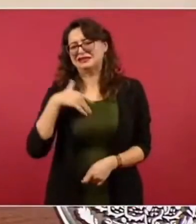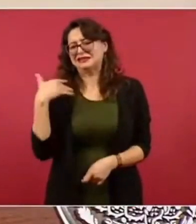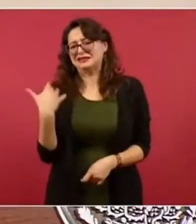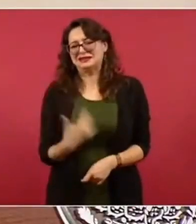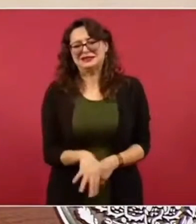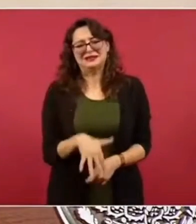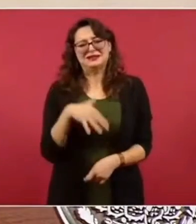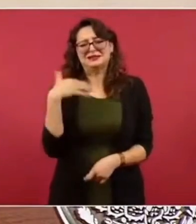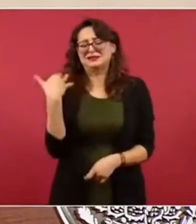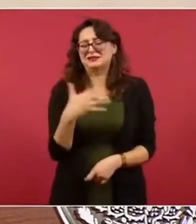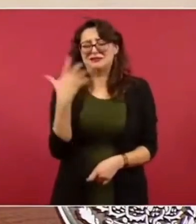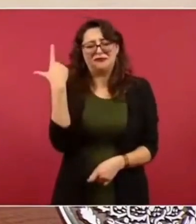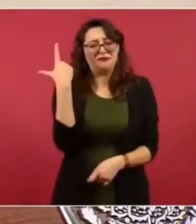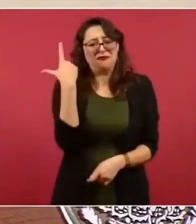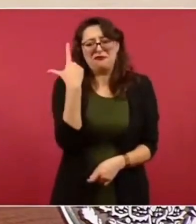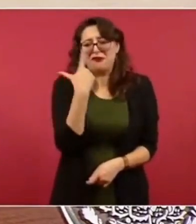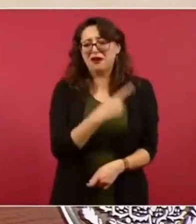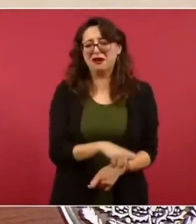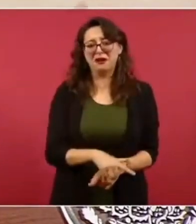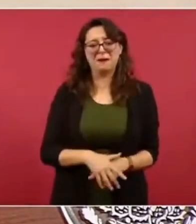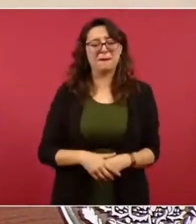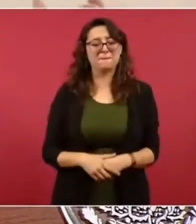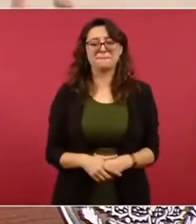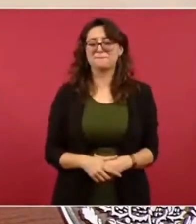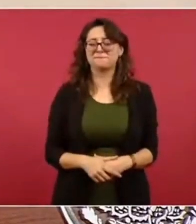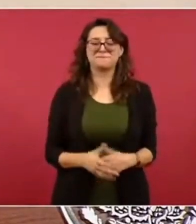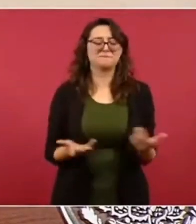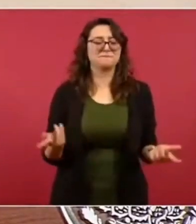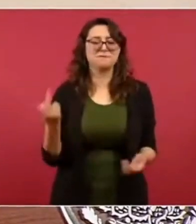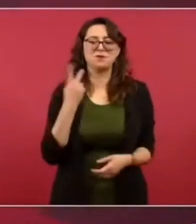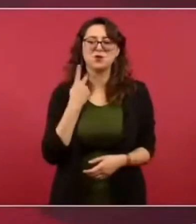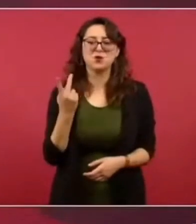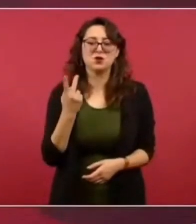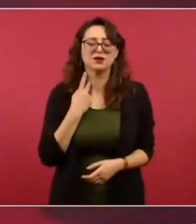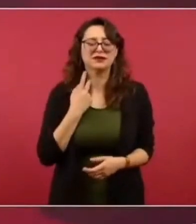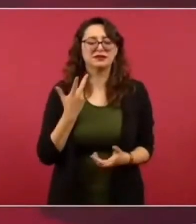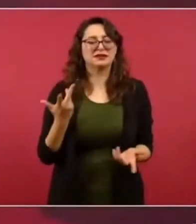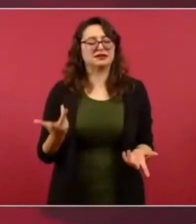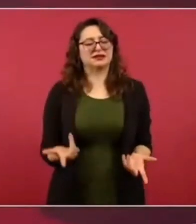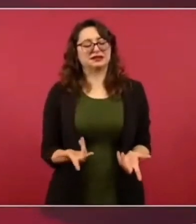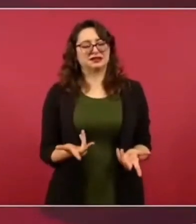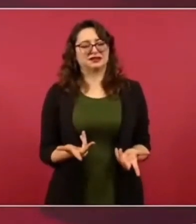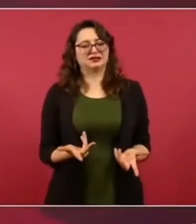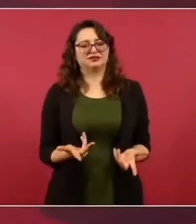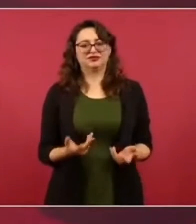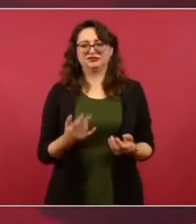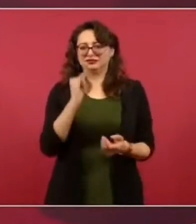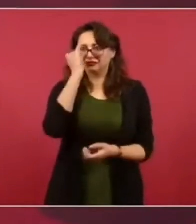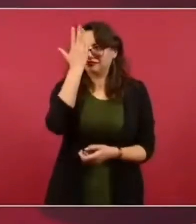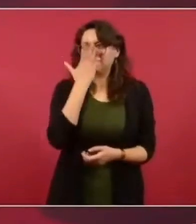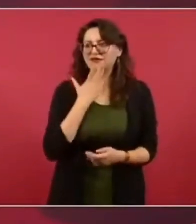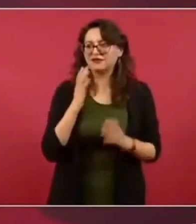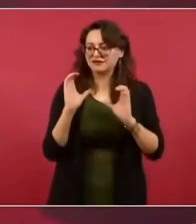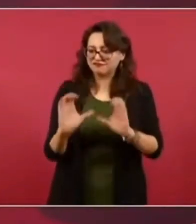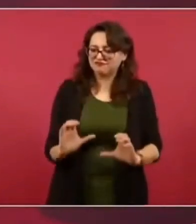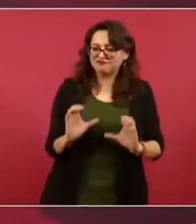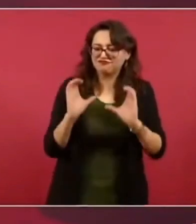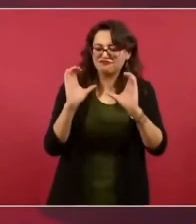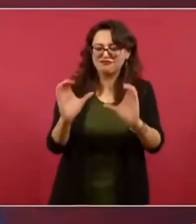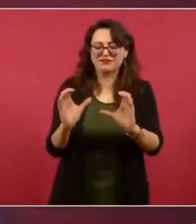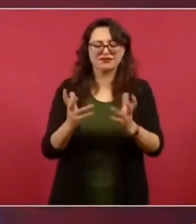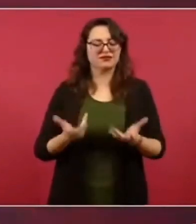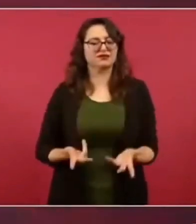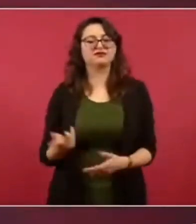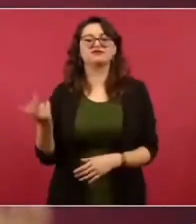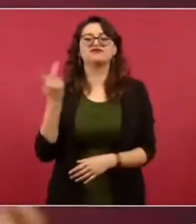como ellos lo hacen el noble oficio de la política. La política es tan limpia